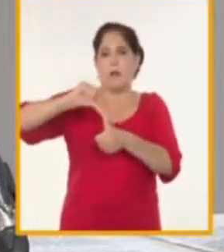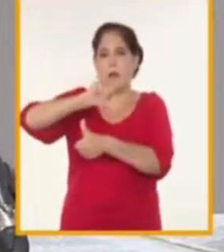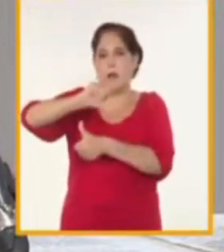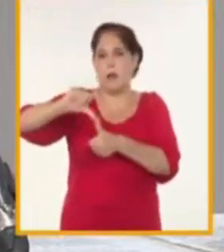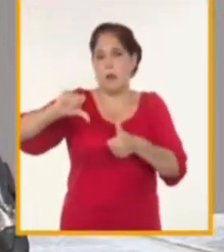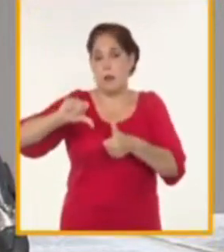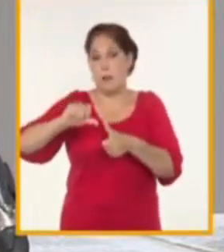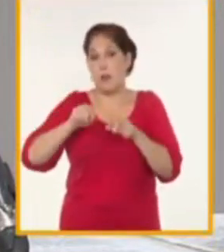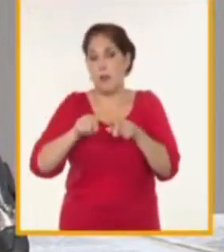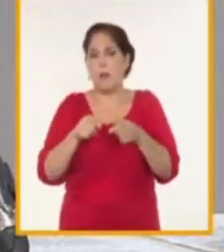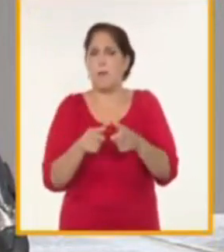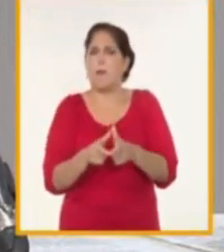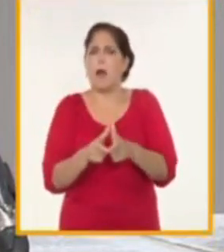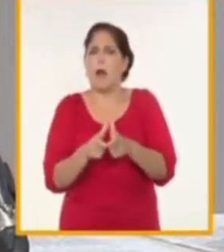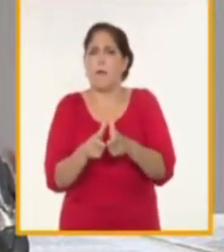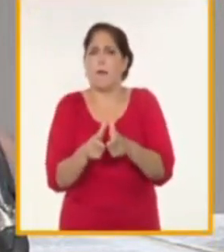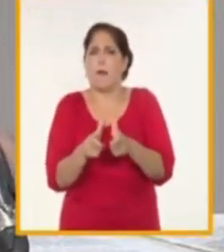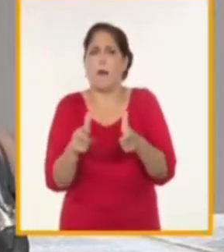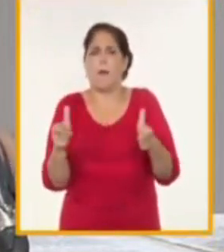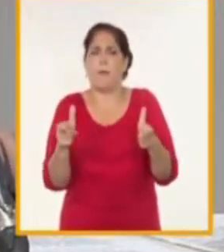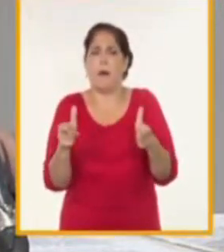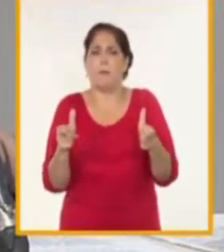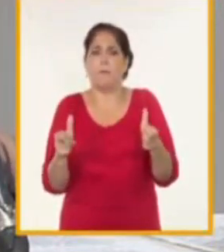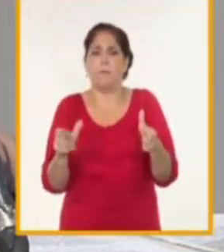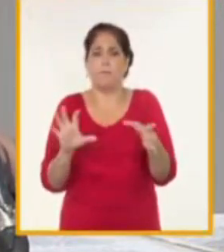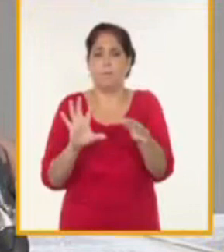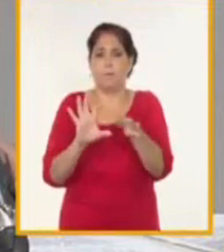crecimiento con conectividad